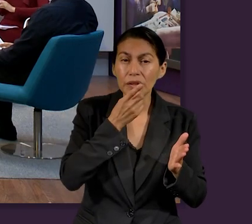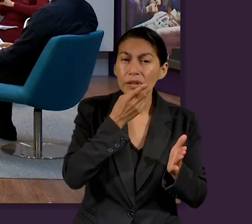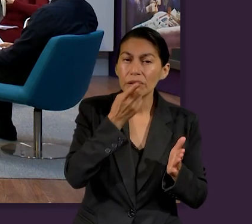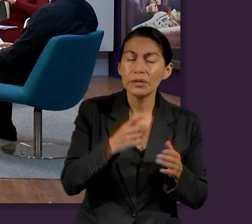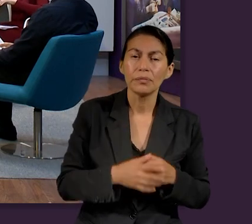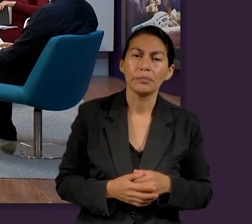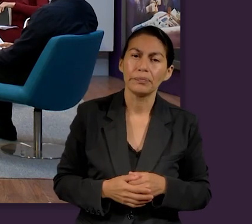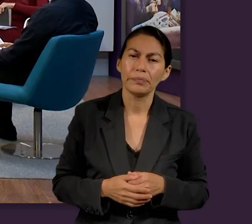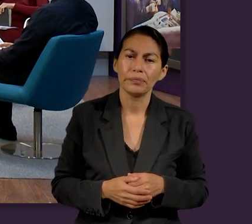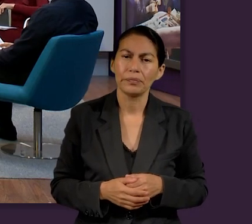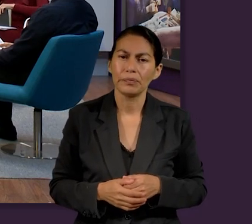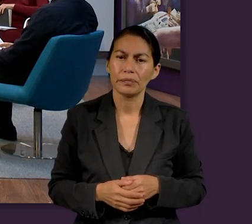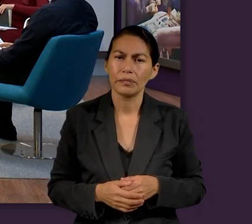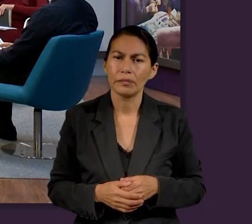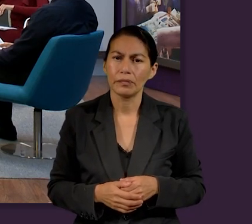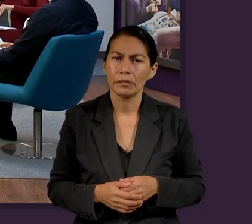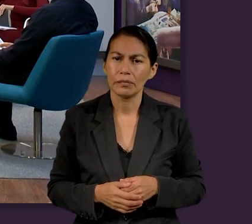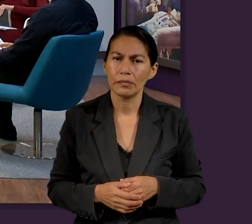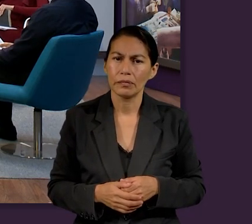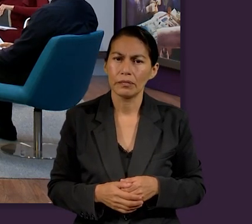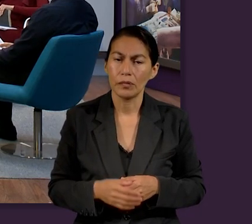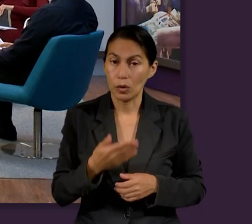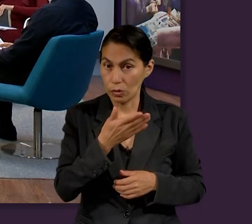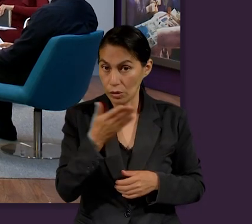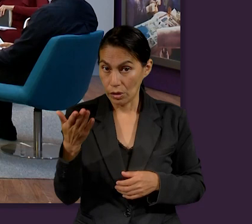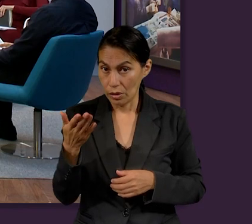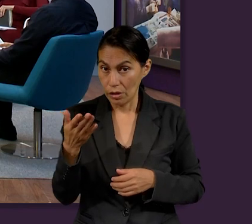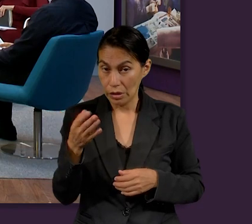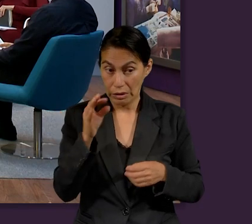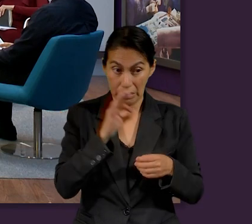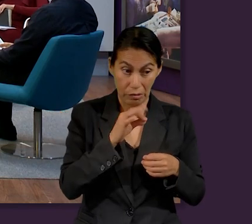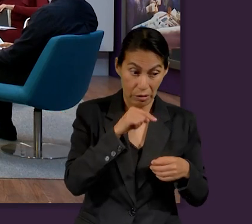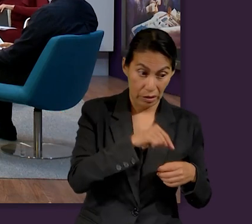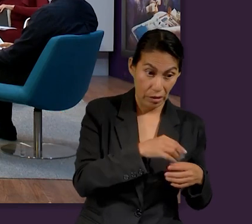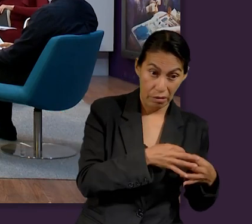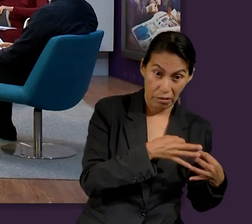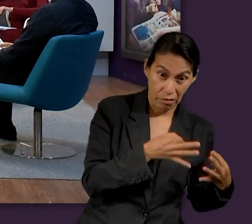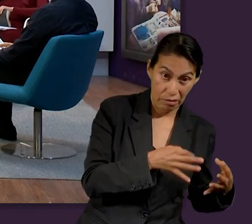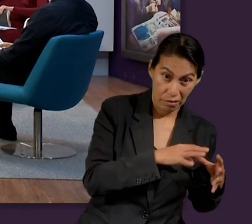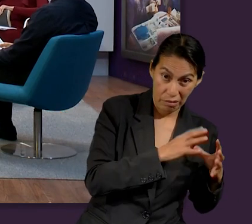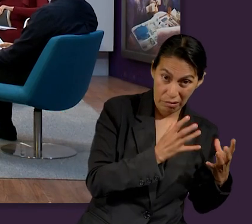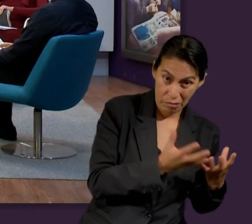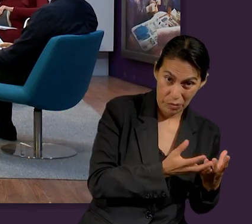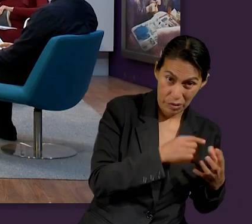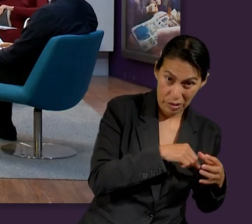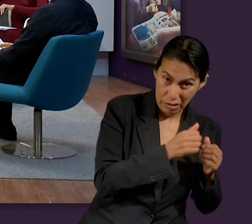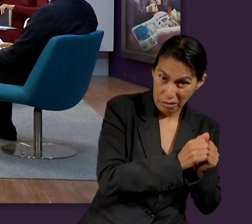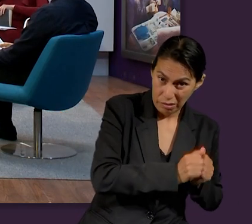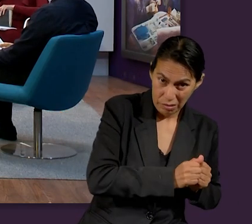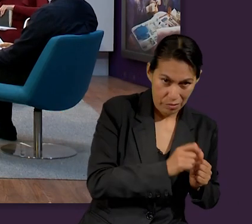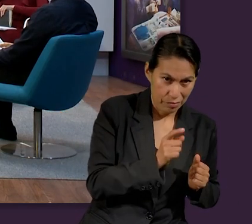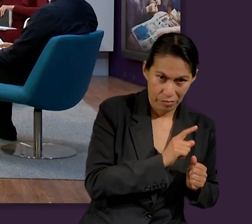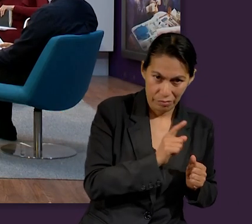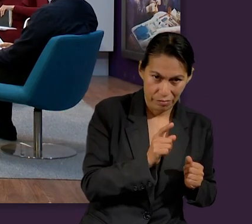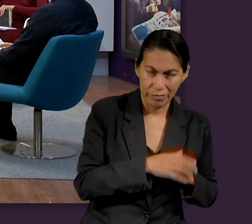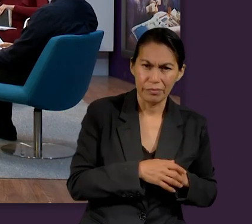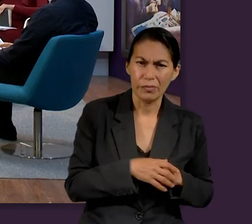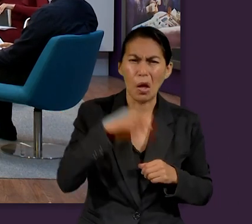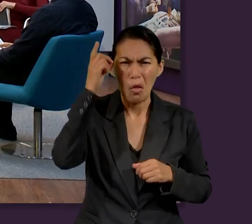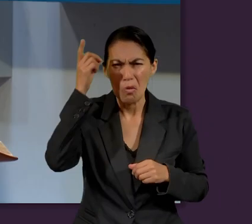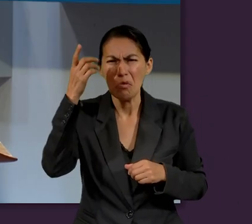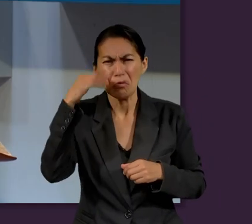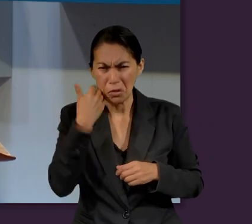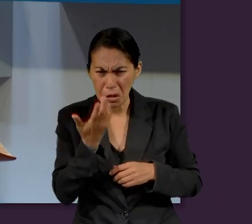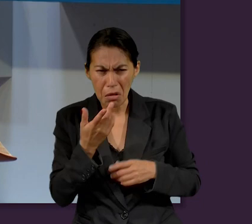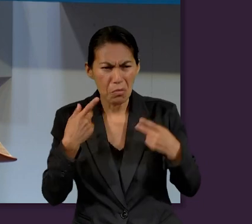que hace mención diciendo, no os hagáis tesoros en la tierra, aunque si es cierto, Dios está de